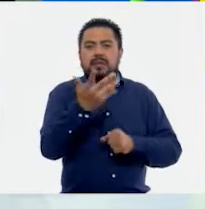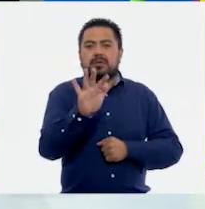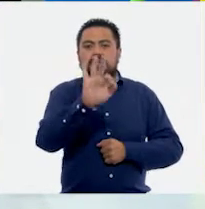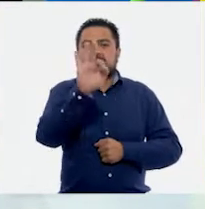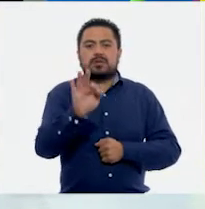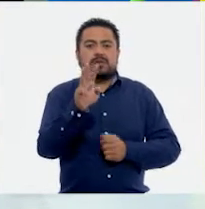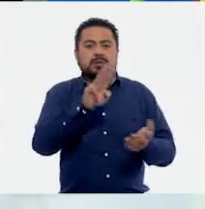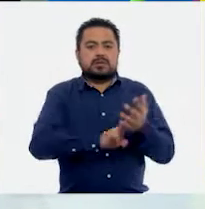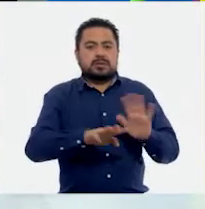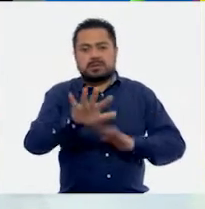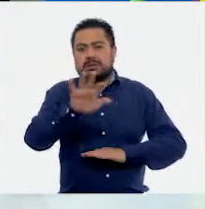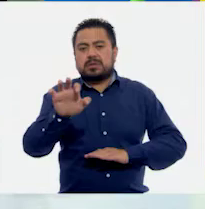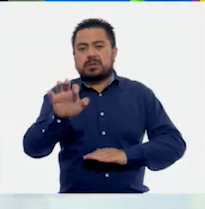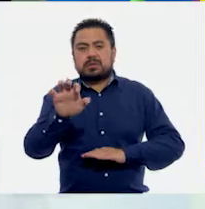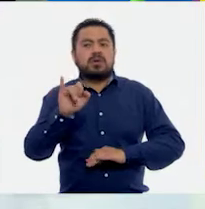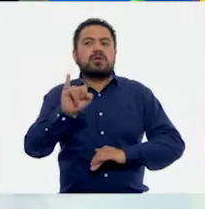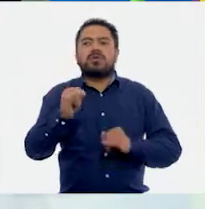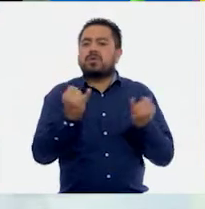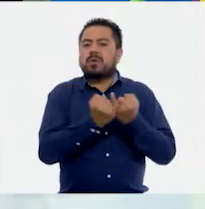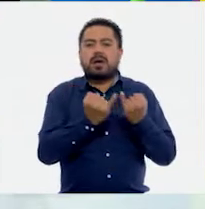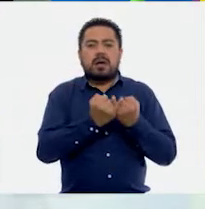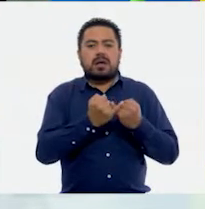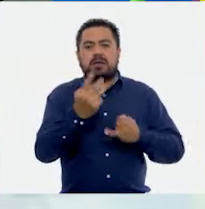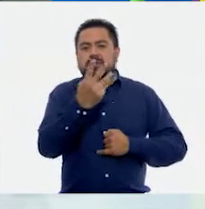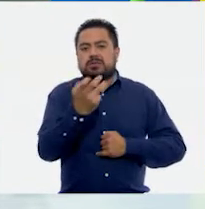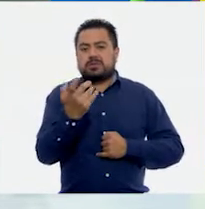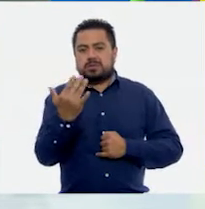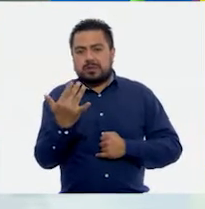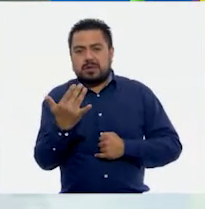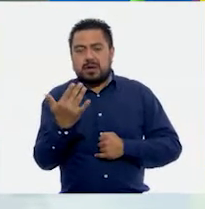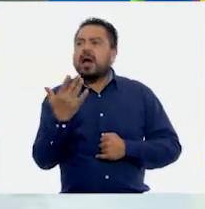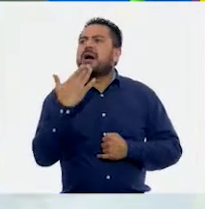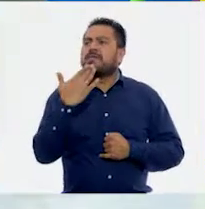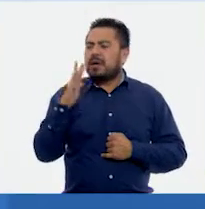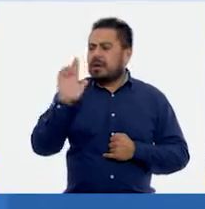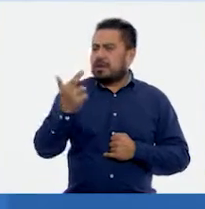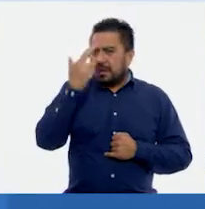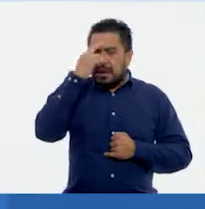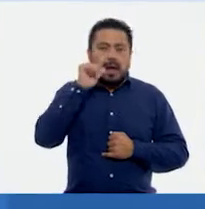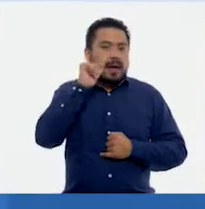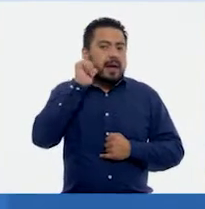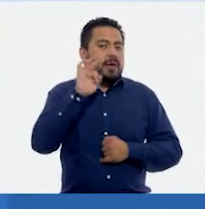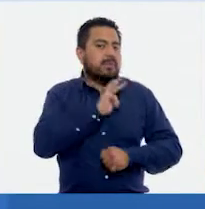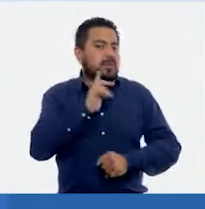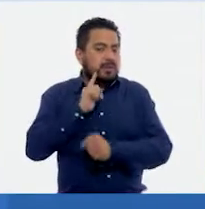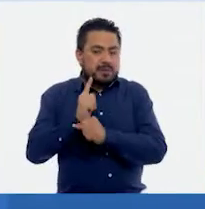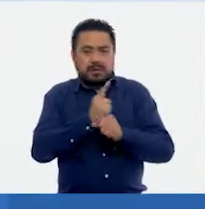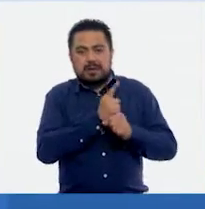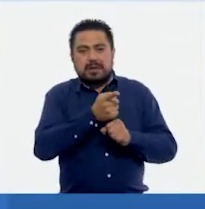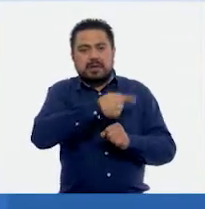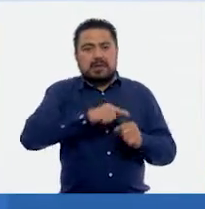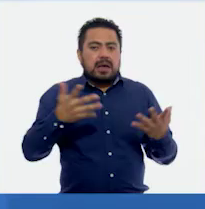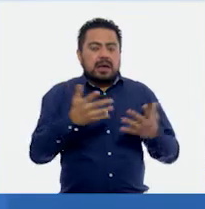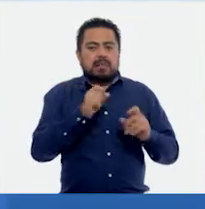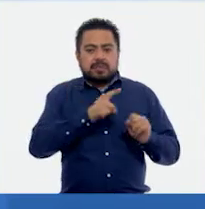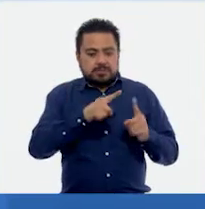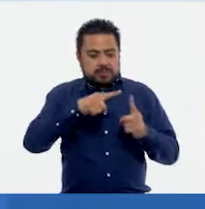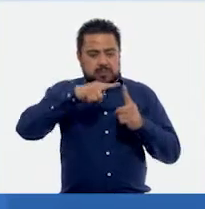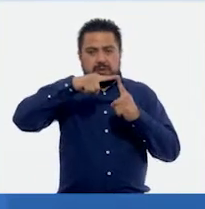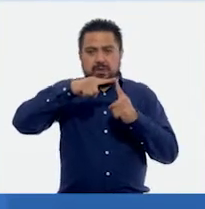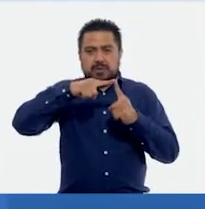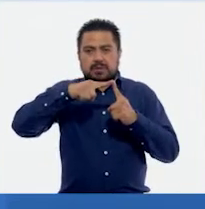% de 3,500 es igual a 350. Muy bien. Recuerdan que ayer vimos que podíamos hacer también una división.